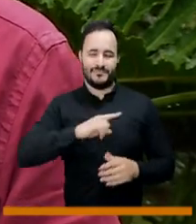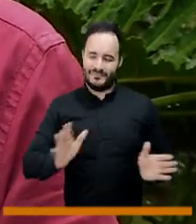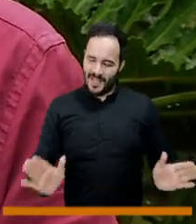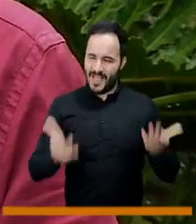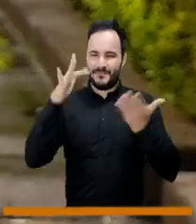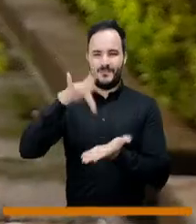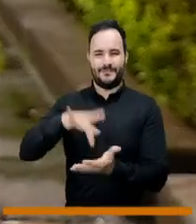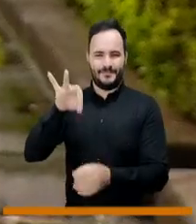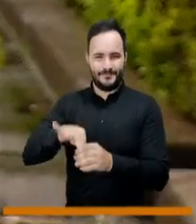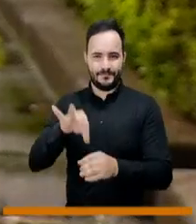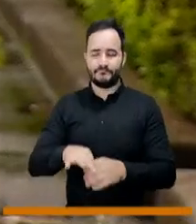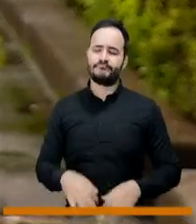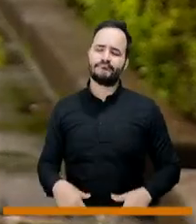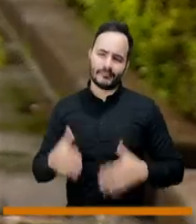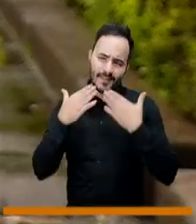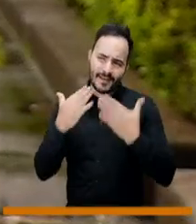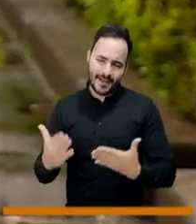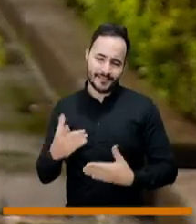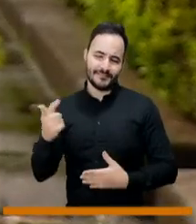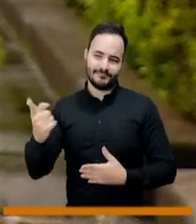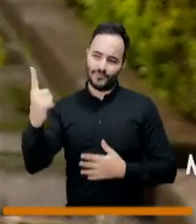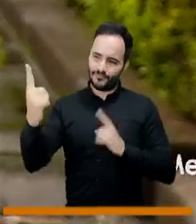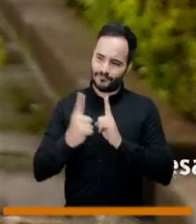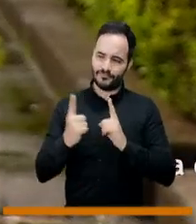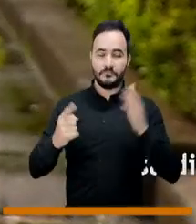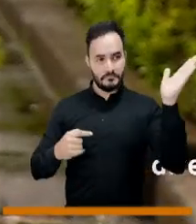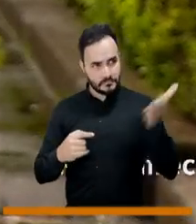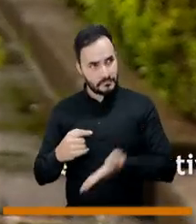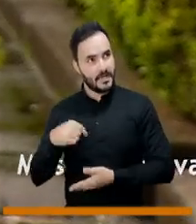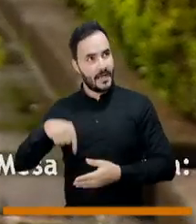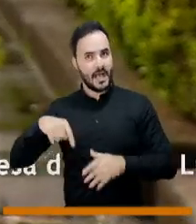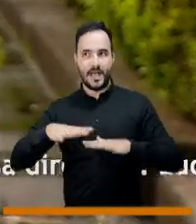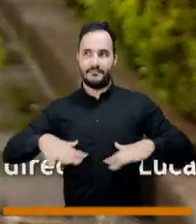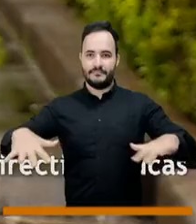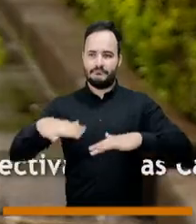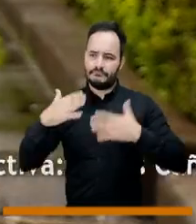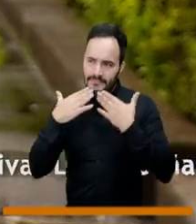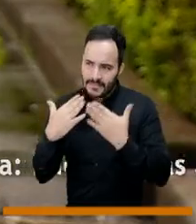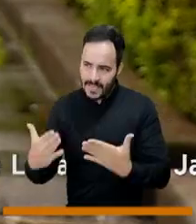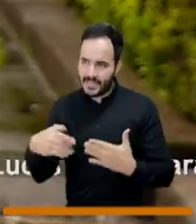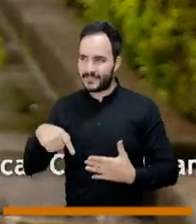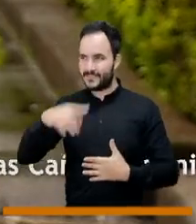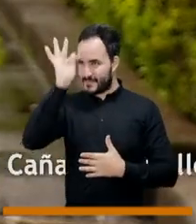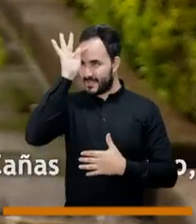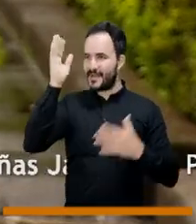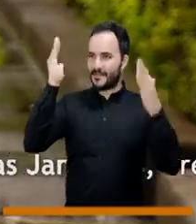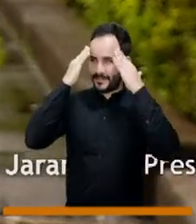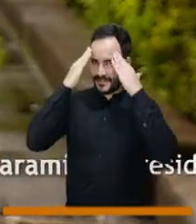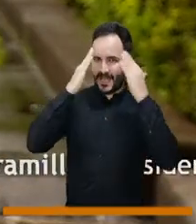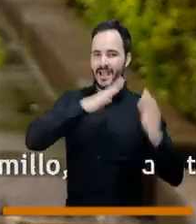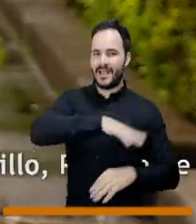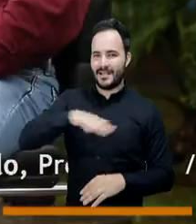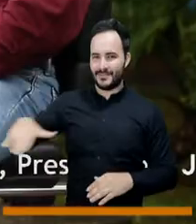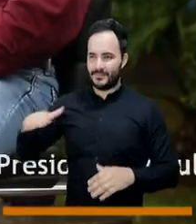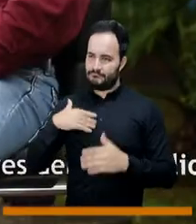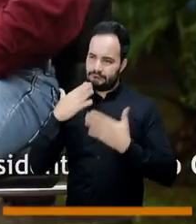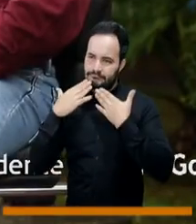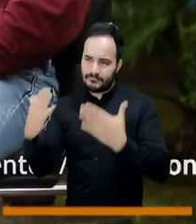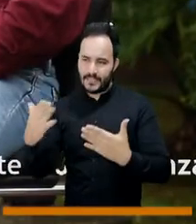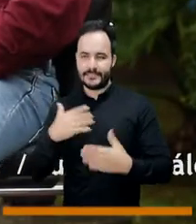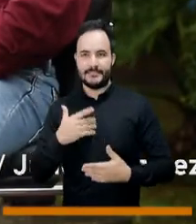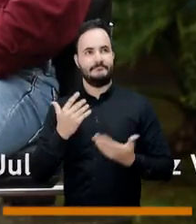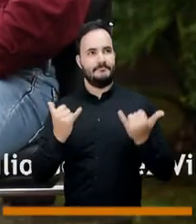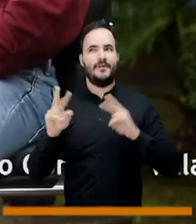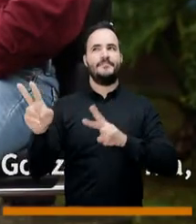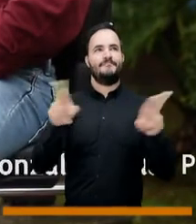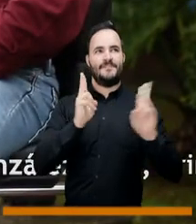Votemos libremente. Doctor Luis Bernardo, muchísimas gracias por hacernos esta invitación hoy a Lomo y a revisarnos en